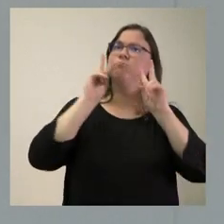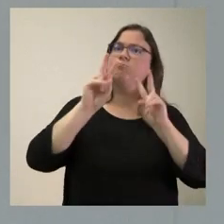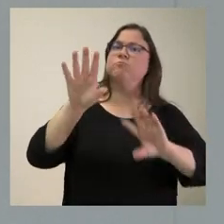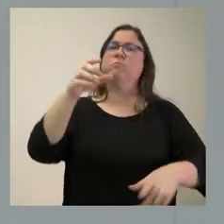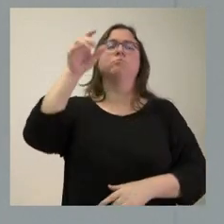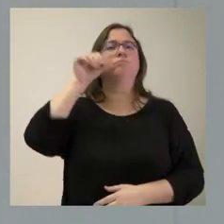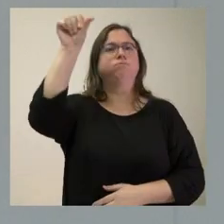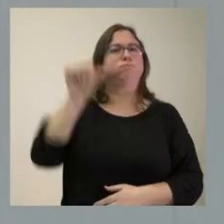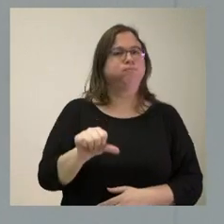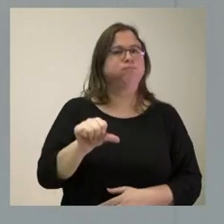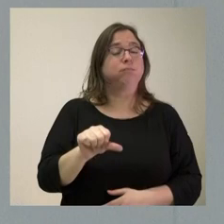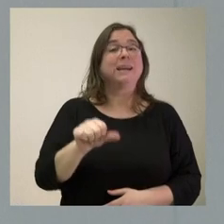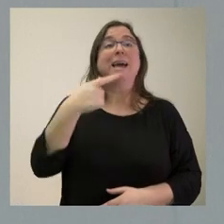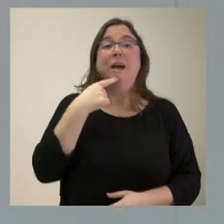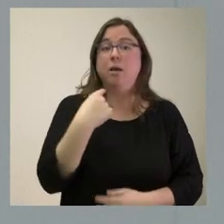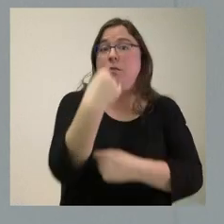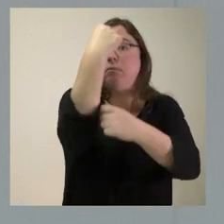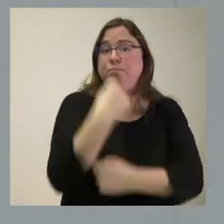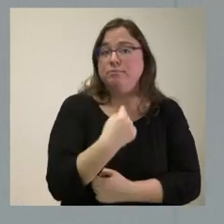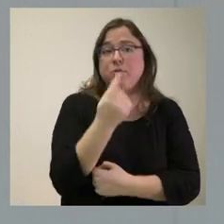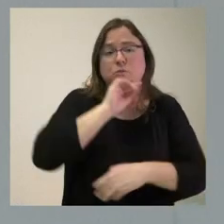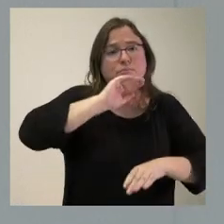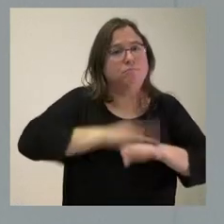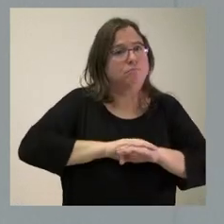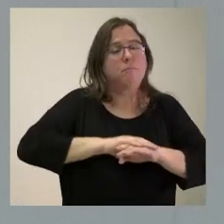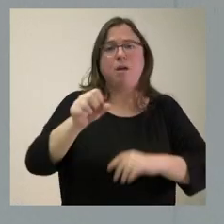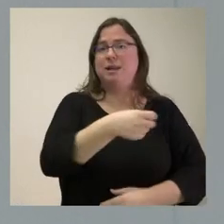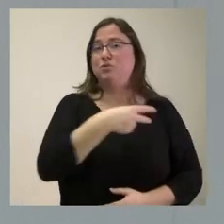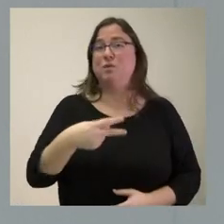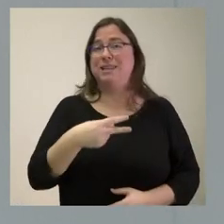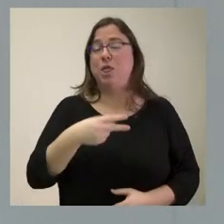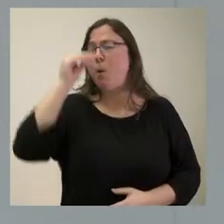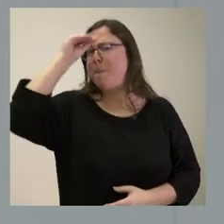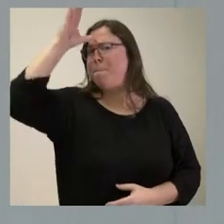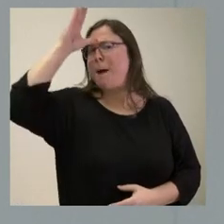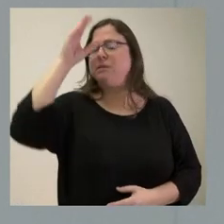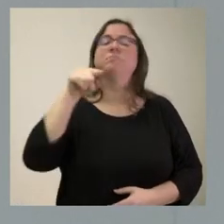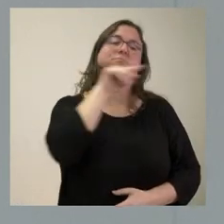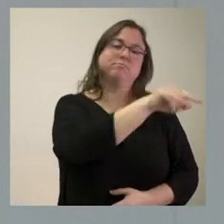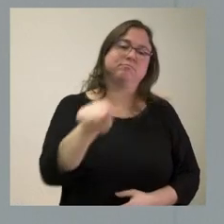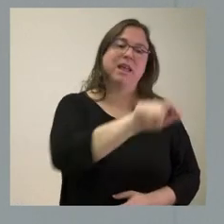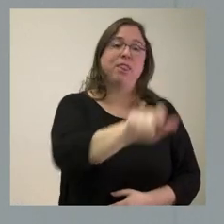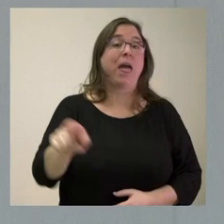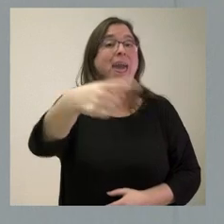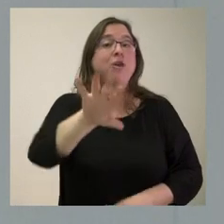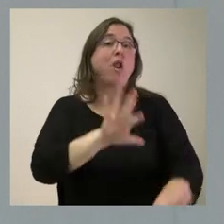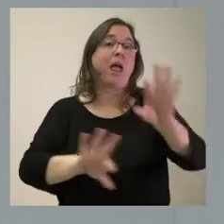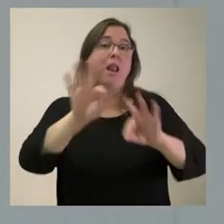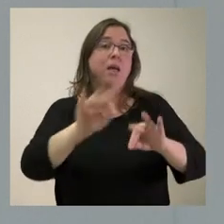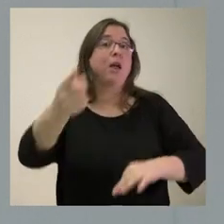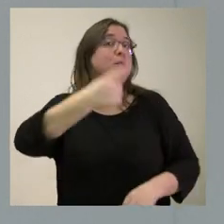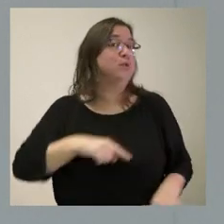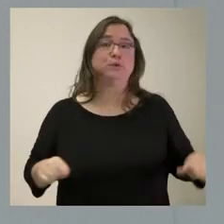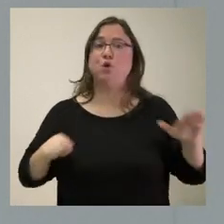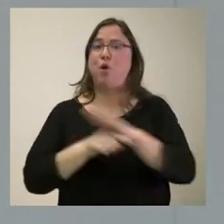lo que tenemos que hacer es administrar esos resultados. Y, por tanto, los más sabios son siempre los ciudadanos, los que eligen. Y nosotros tenemos que gestionar